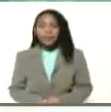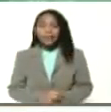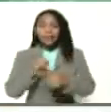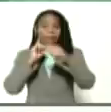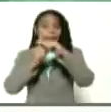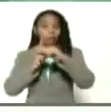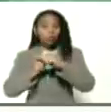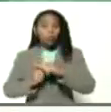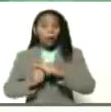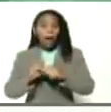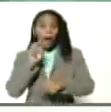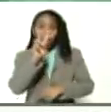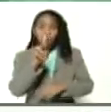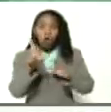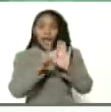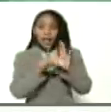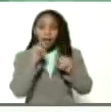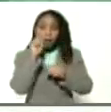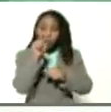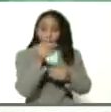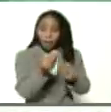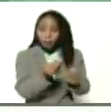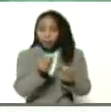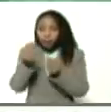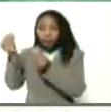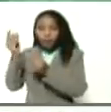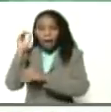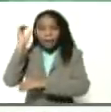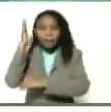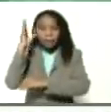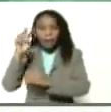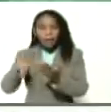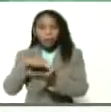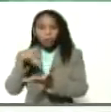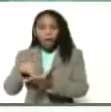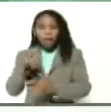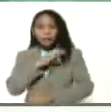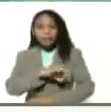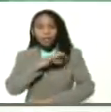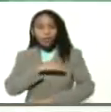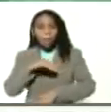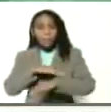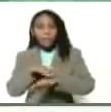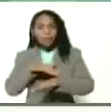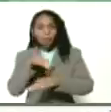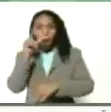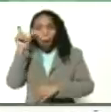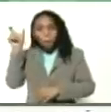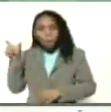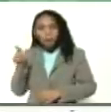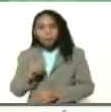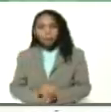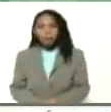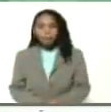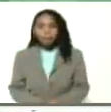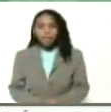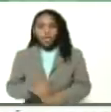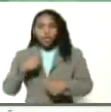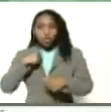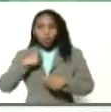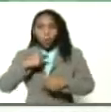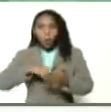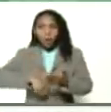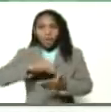suman a las dos leyes que usted llevó a la Asamblea Nacional, señor ministro, Castro Soteldo. Aquí voy a